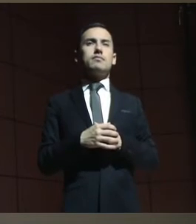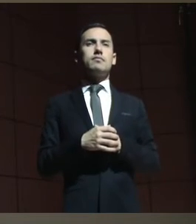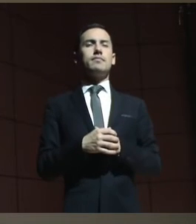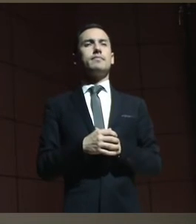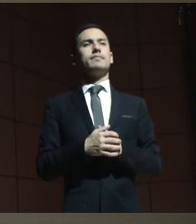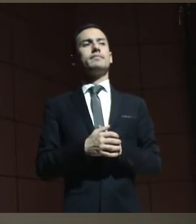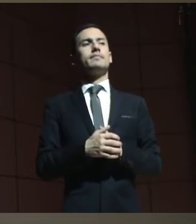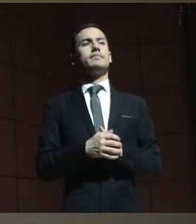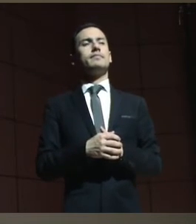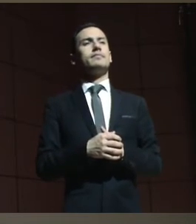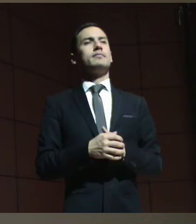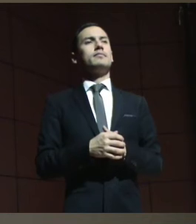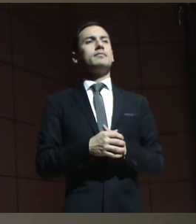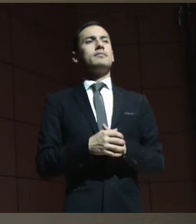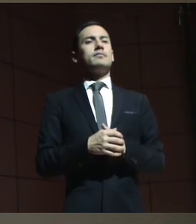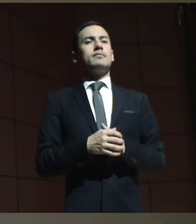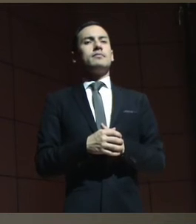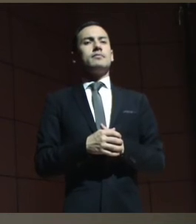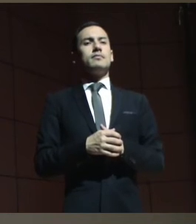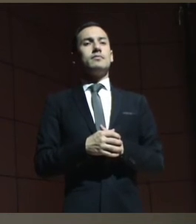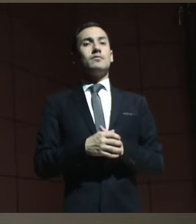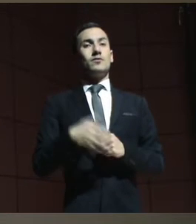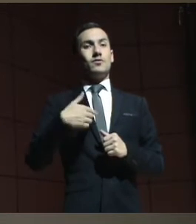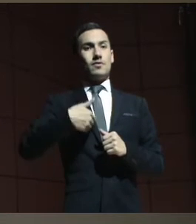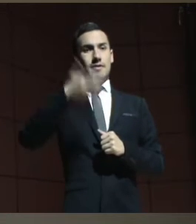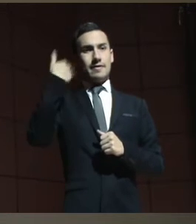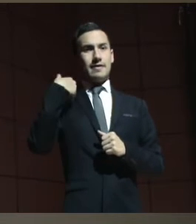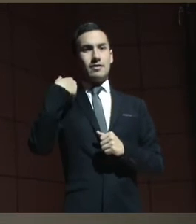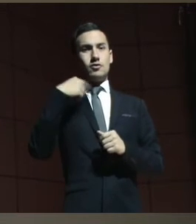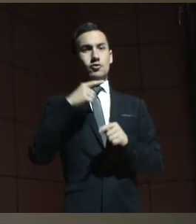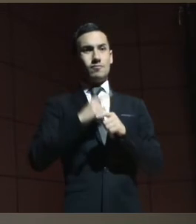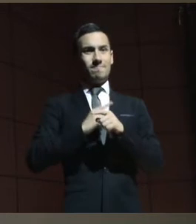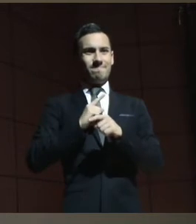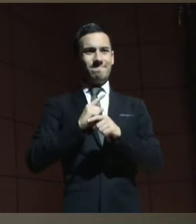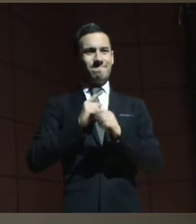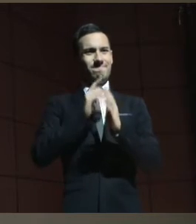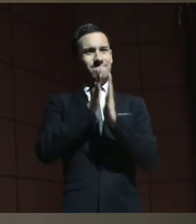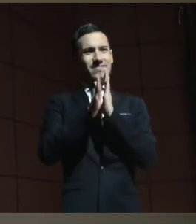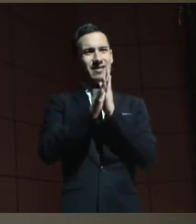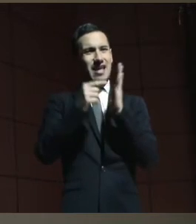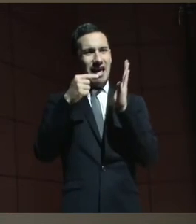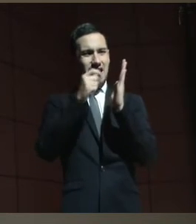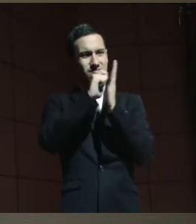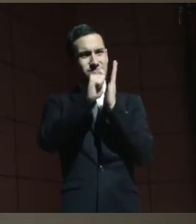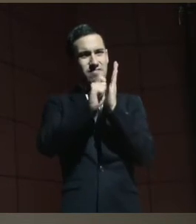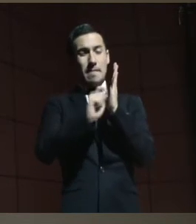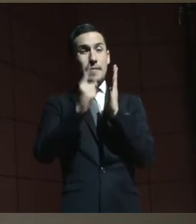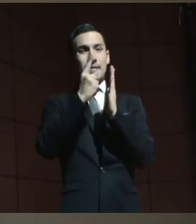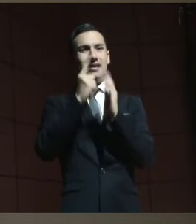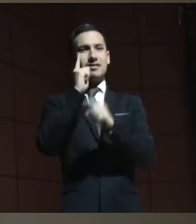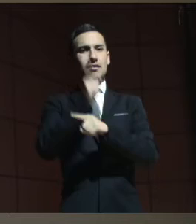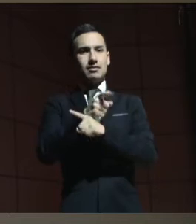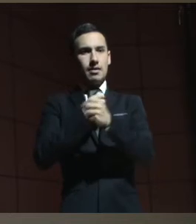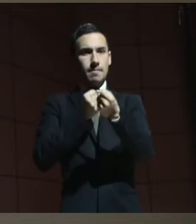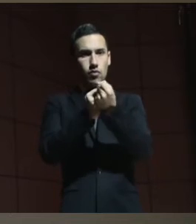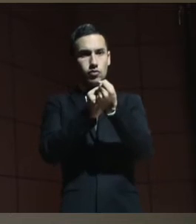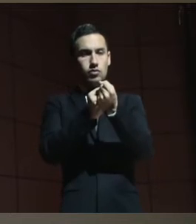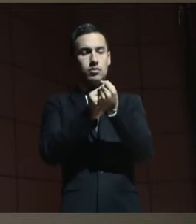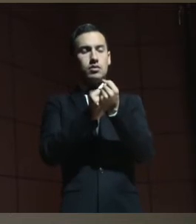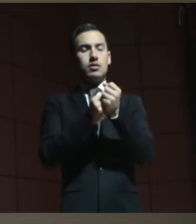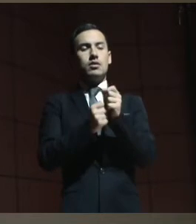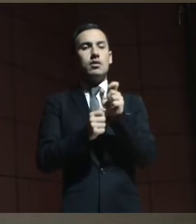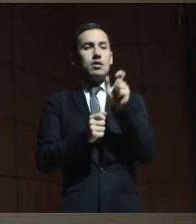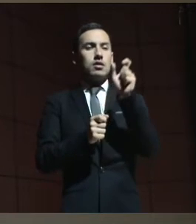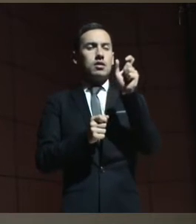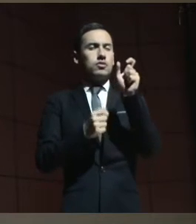dicté mi primera sentencia de apoyo, cuando las personas se notificaron, la